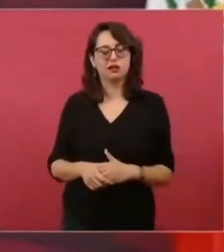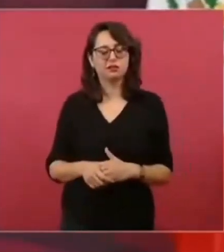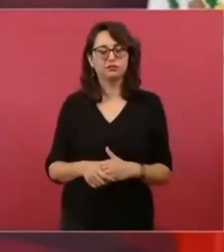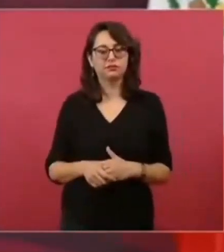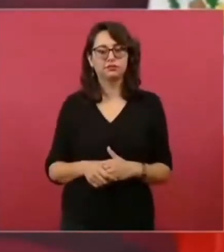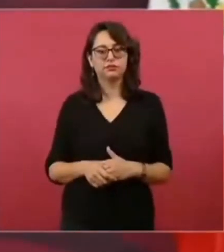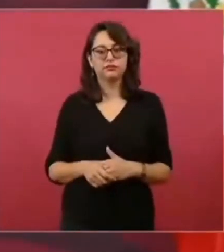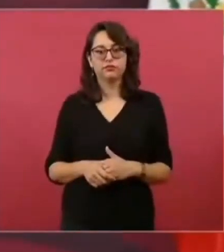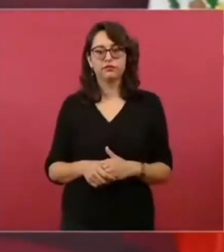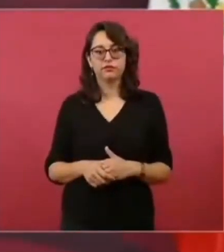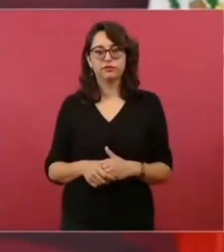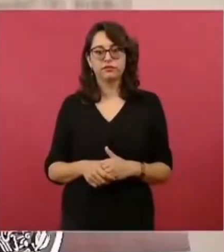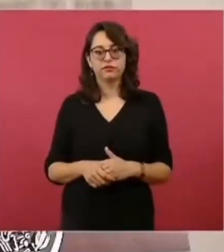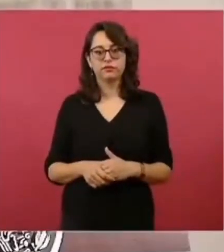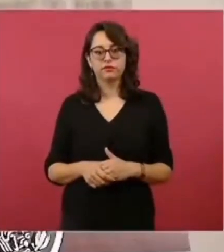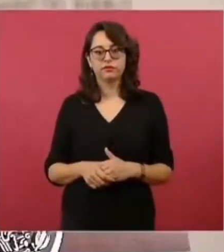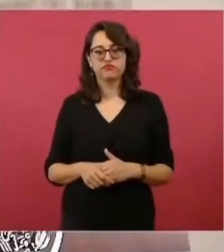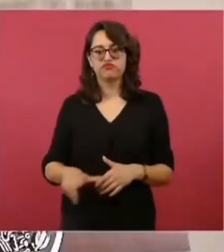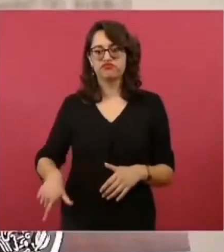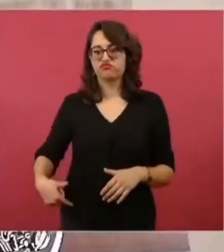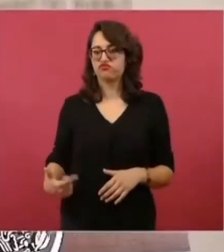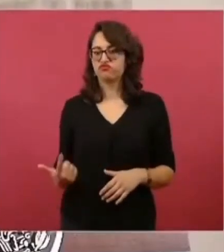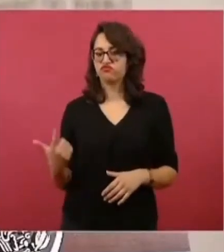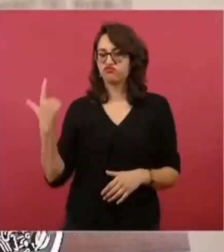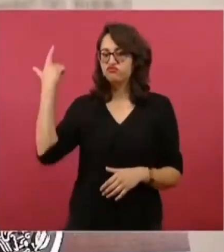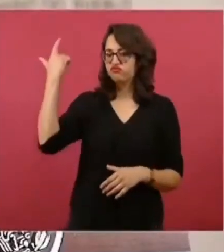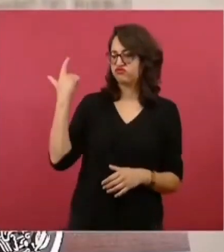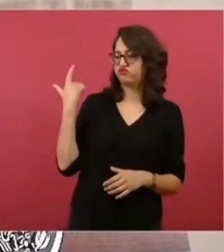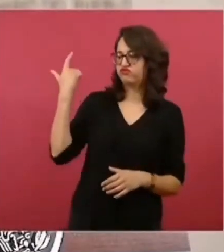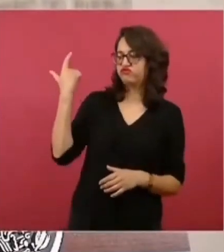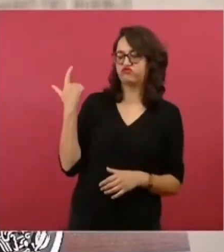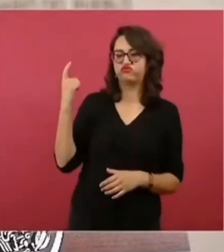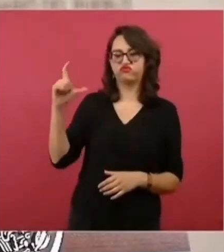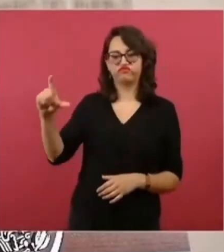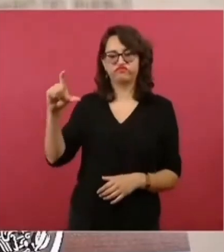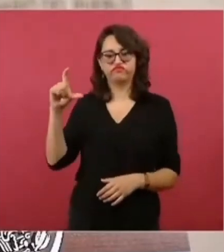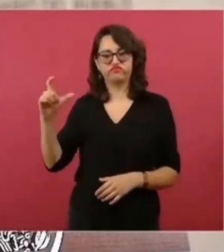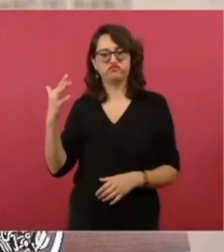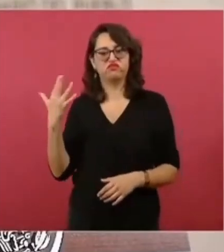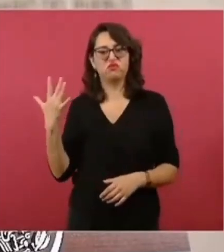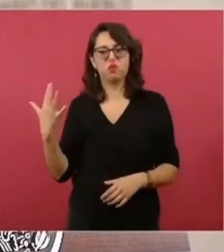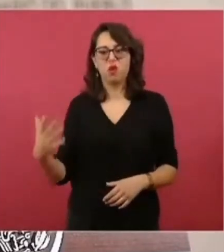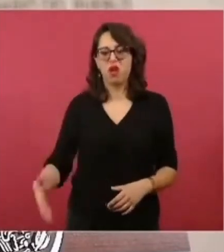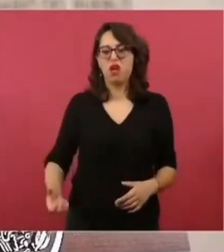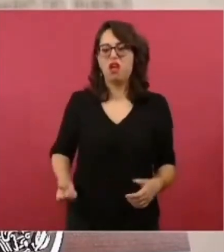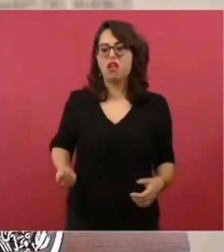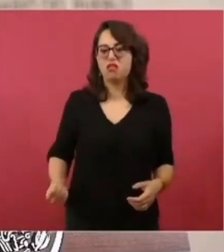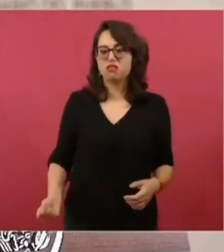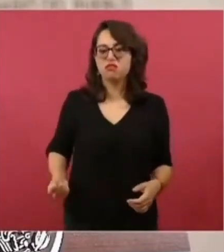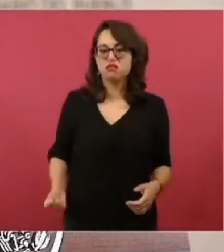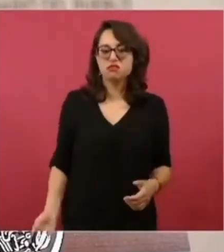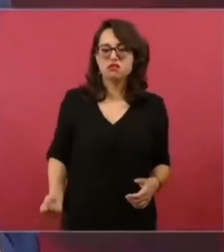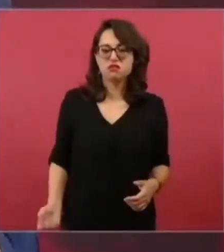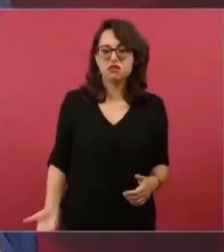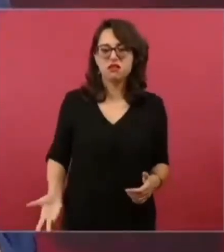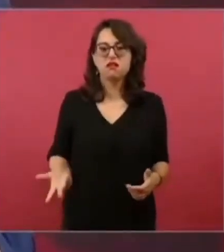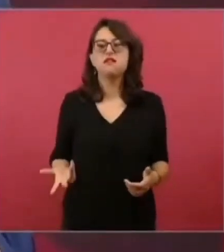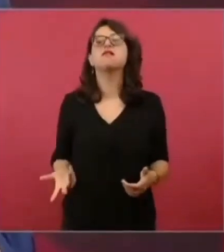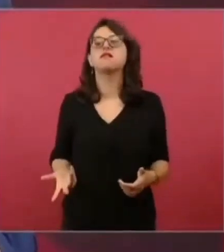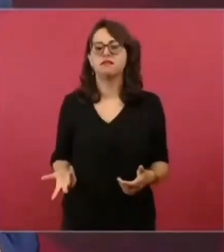arma calibre 50 y que son sus ídolos